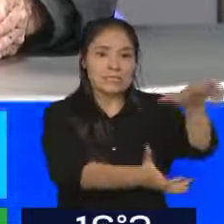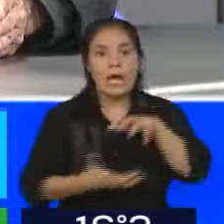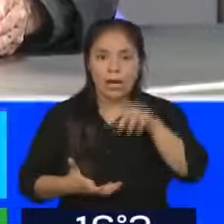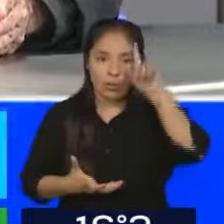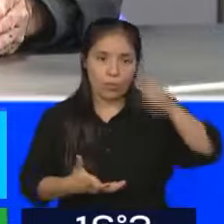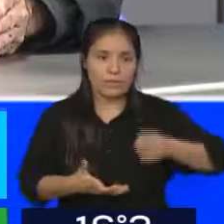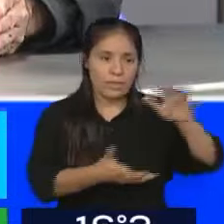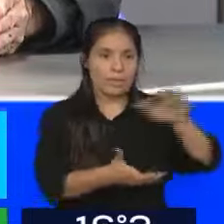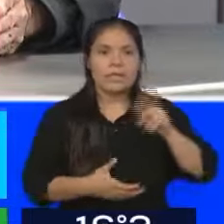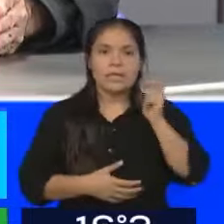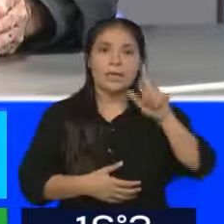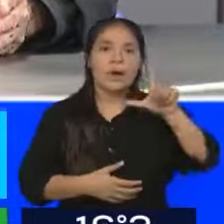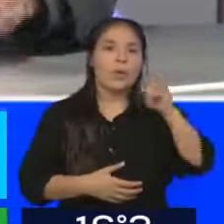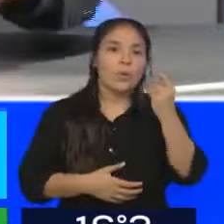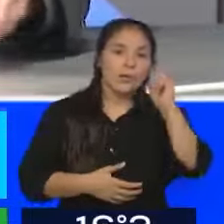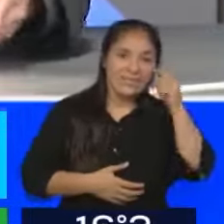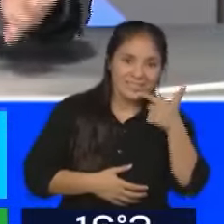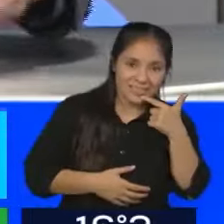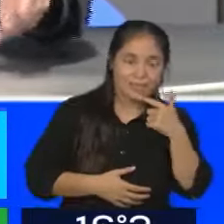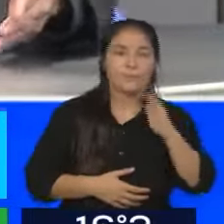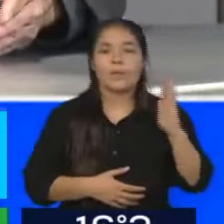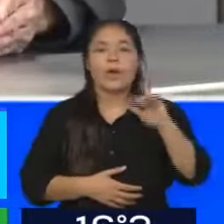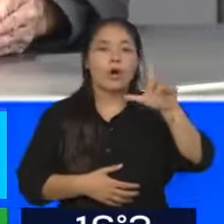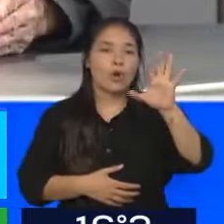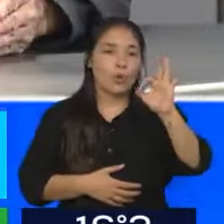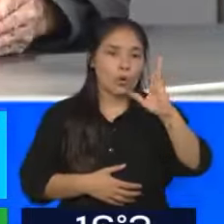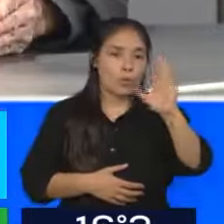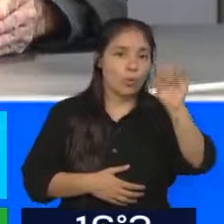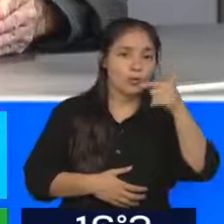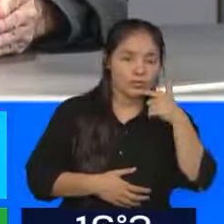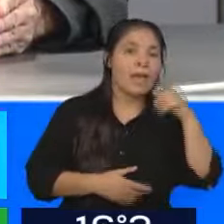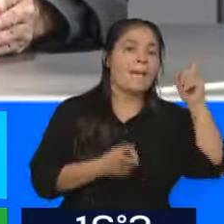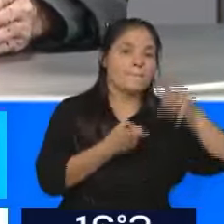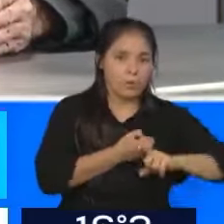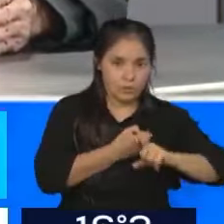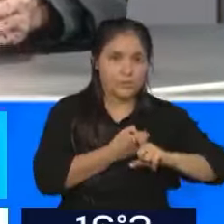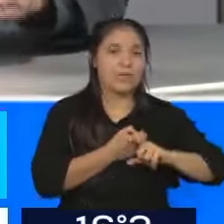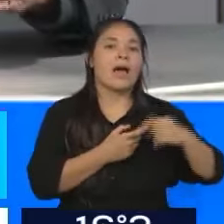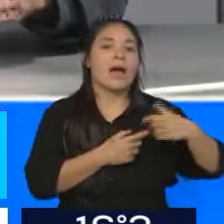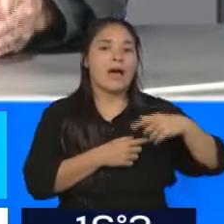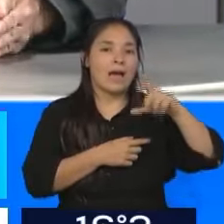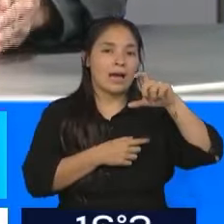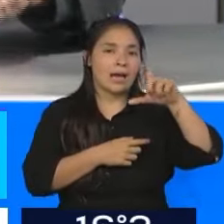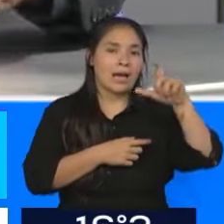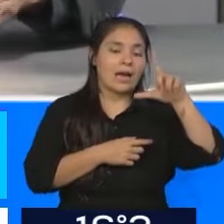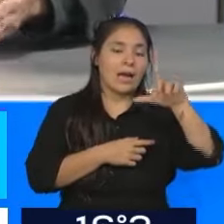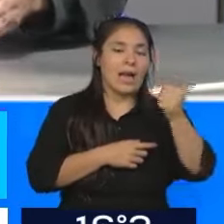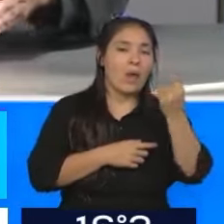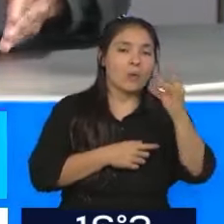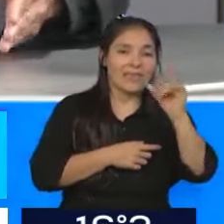era? De Luis Lobo y de su pareja, su mujer, en ese momento, Claudia Isgró.